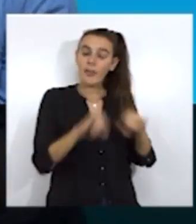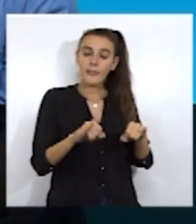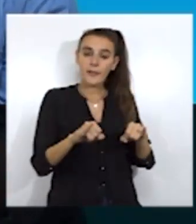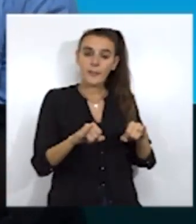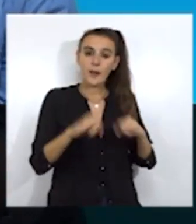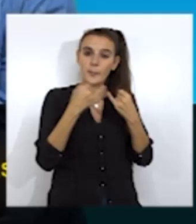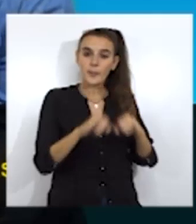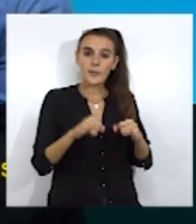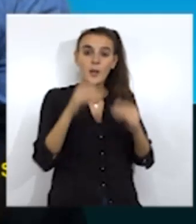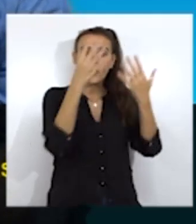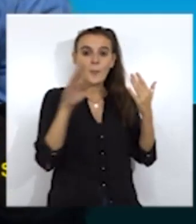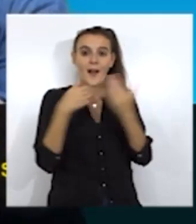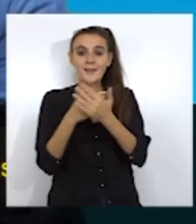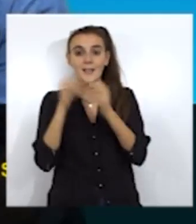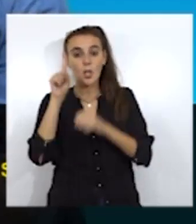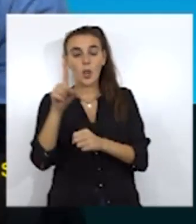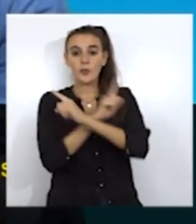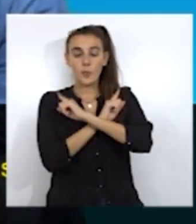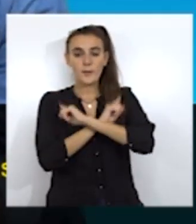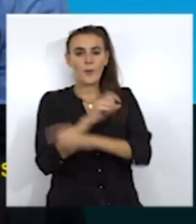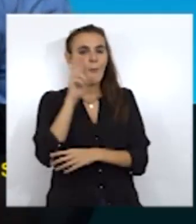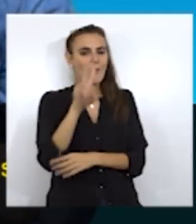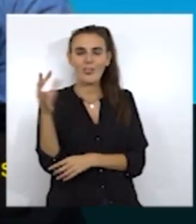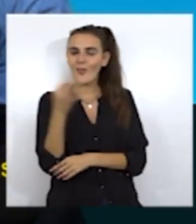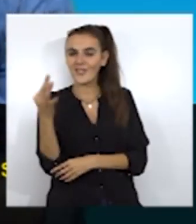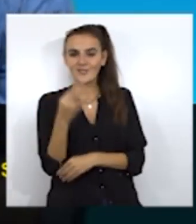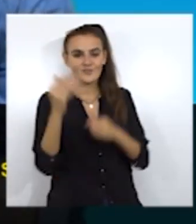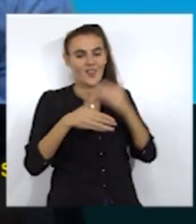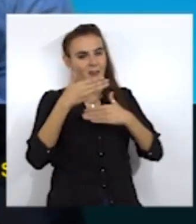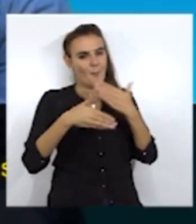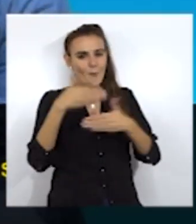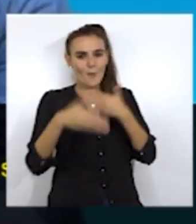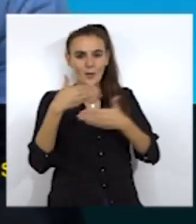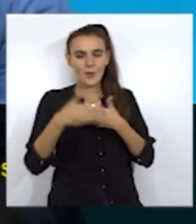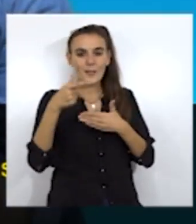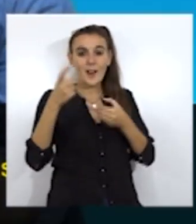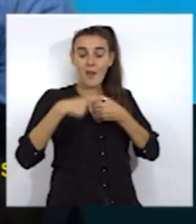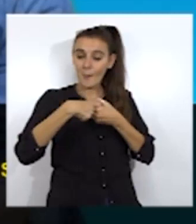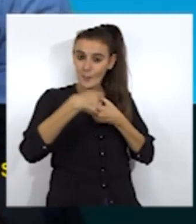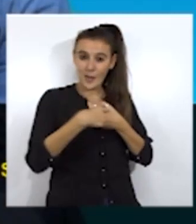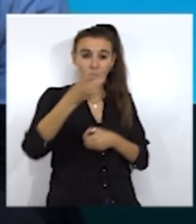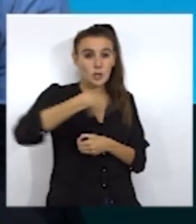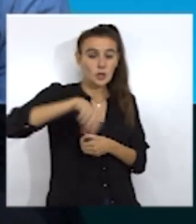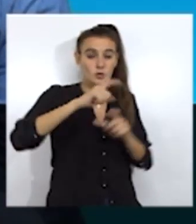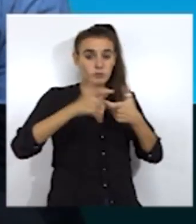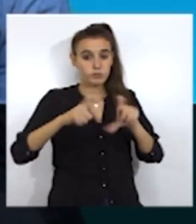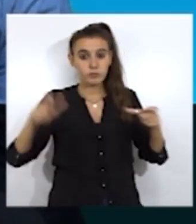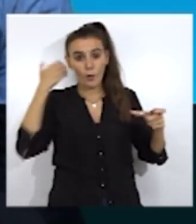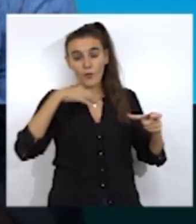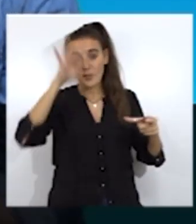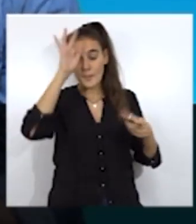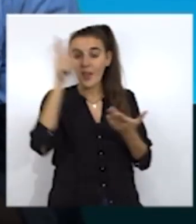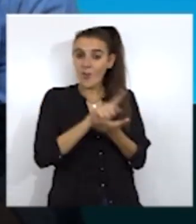celebraba del 9 al 11 de noviembre, viendo un poco cómo ha ido la evolución de las plazas y tal, hemos tenido que ampliar a un fin de semana más y por lo menos